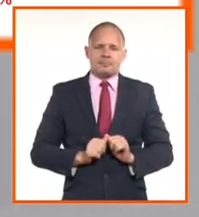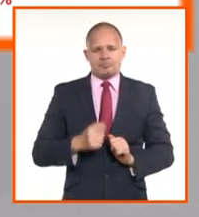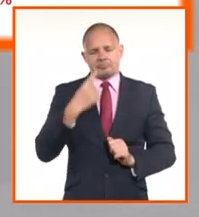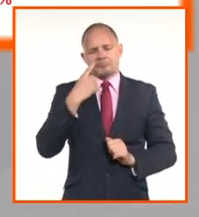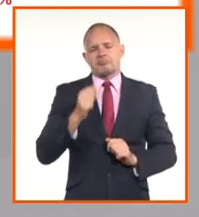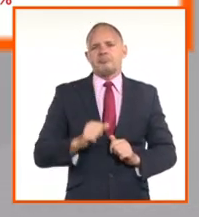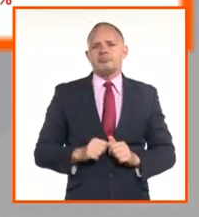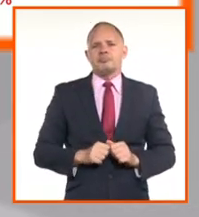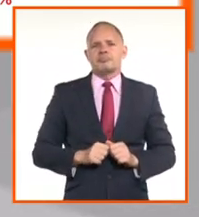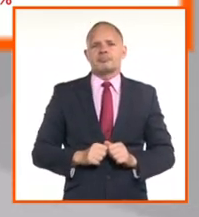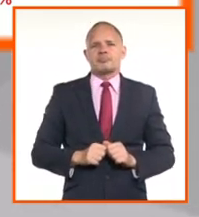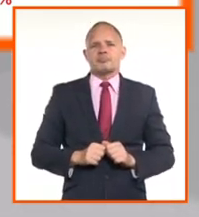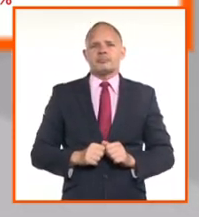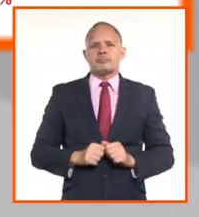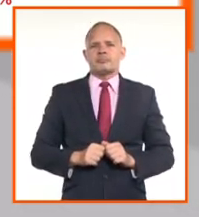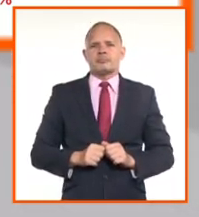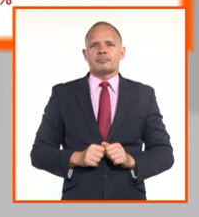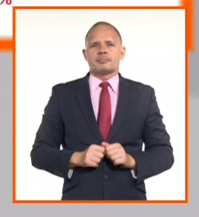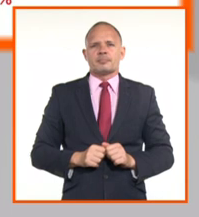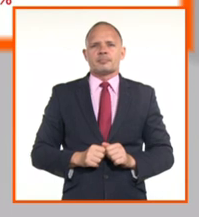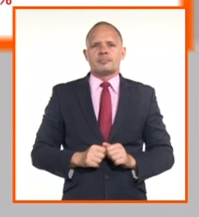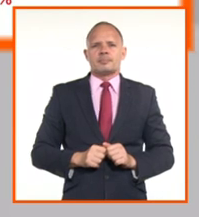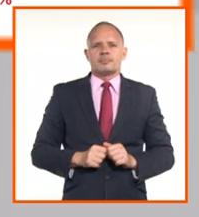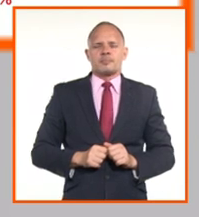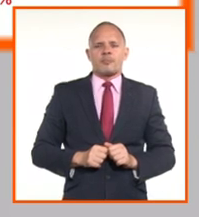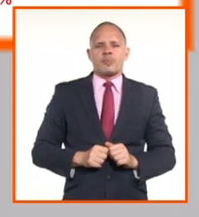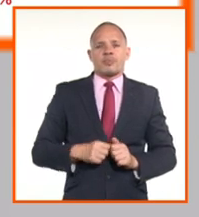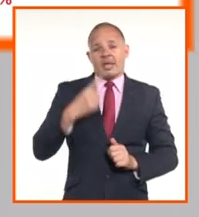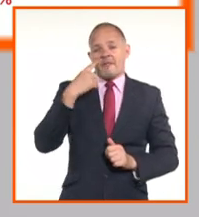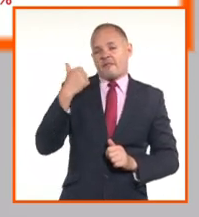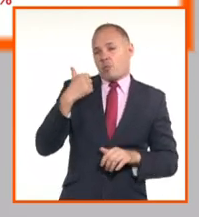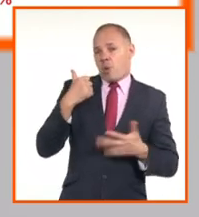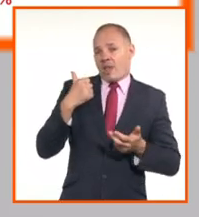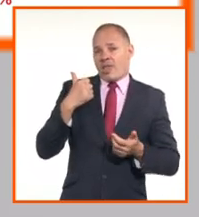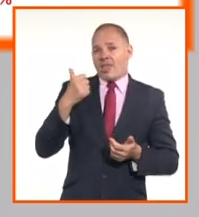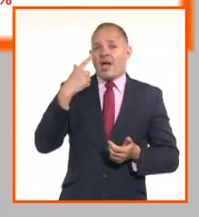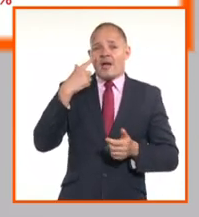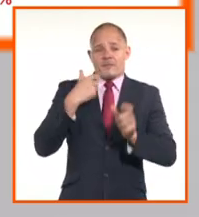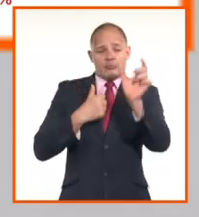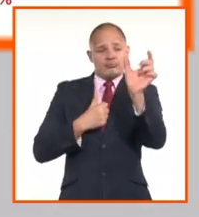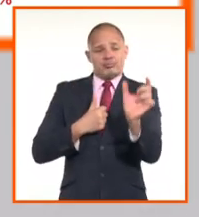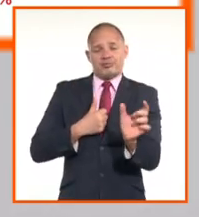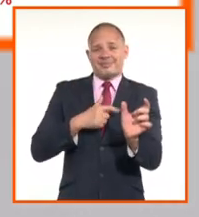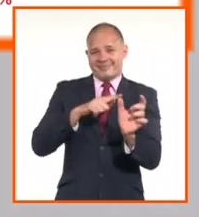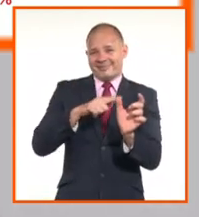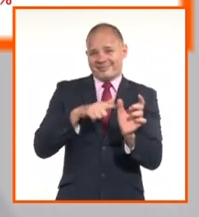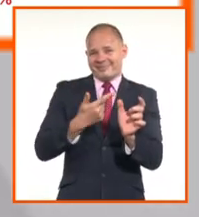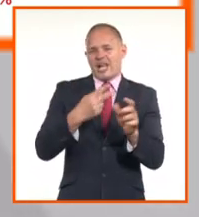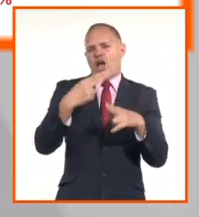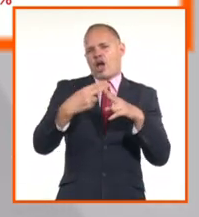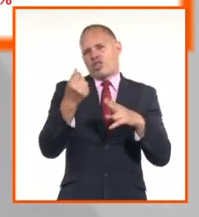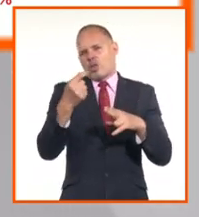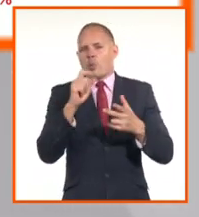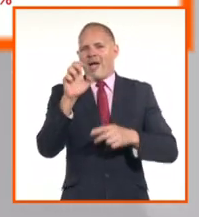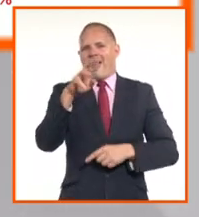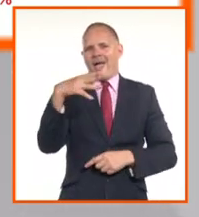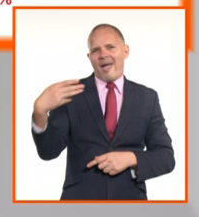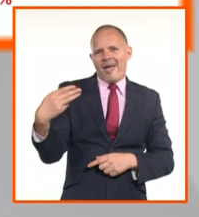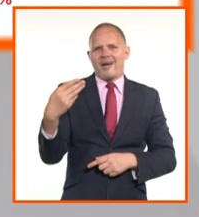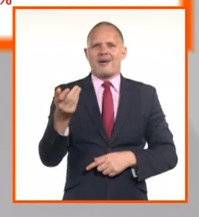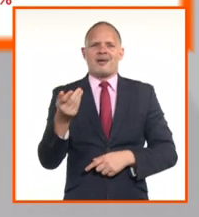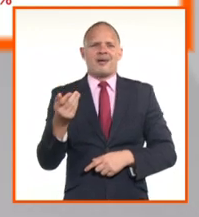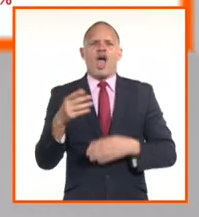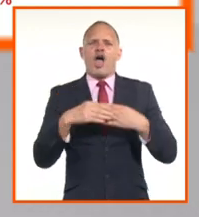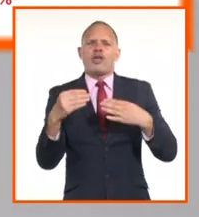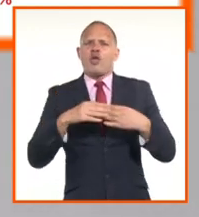por ejemplo, tenemos en la diapositiva las monedas que fundamentalmente se transan en el país, el euro, el dólar canadiense, la libre